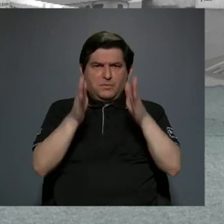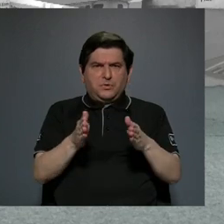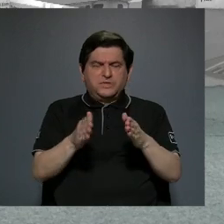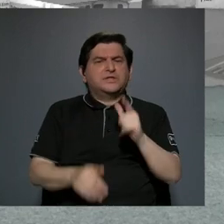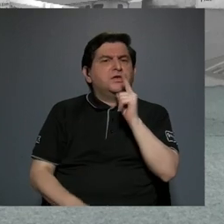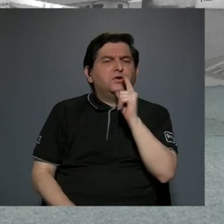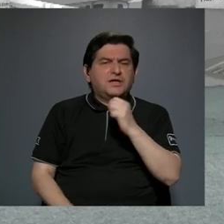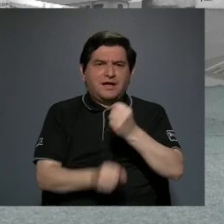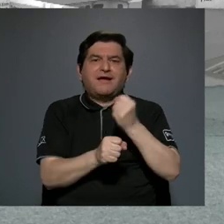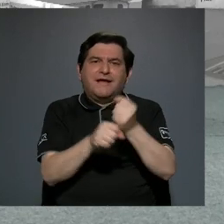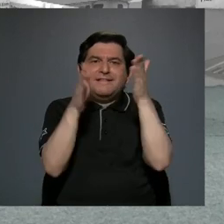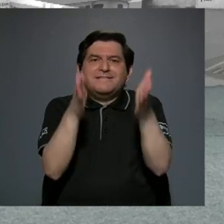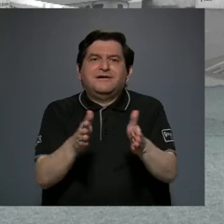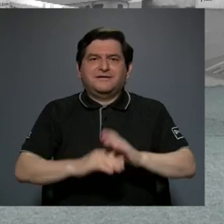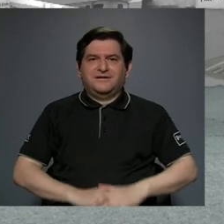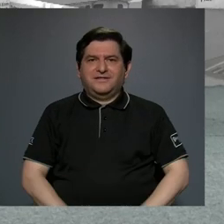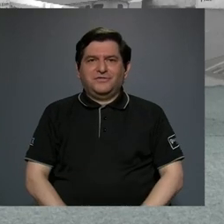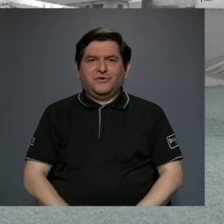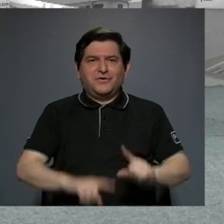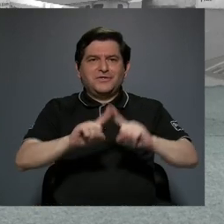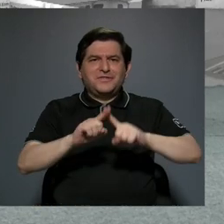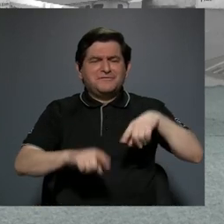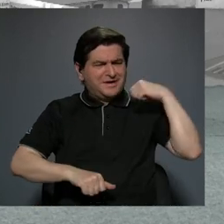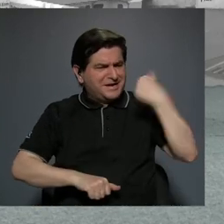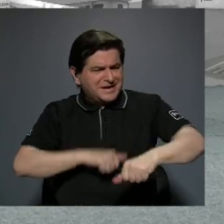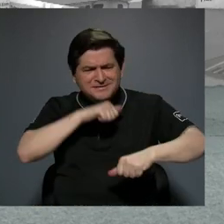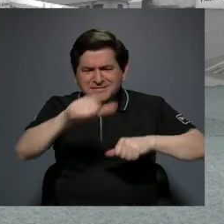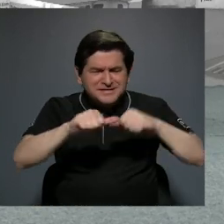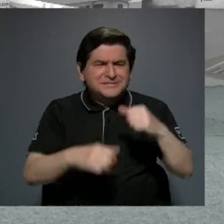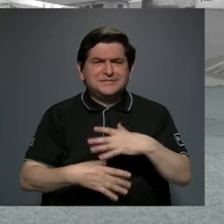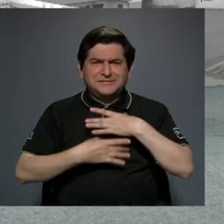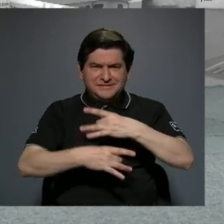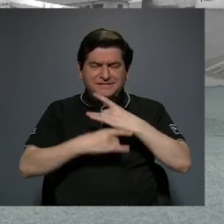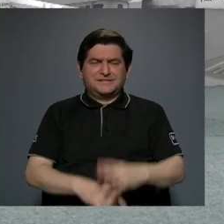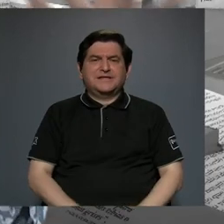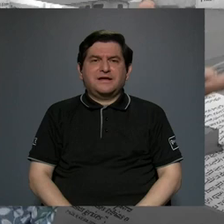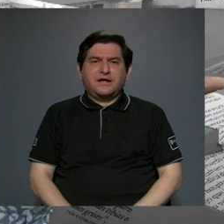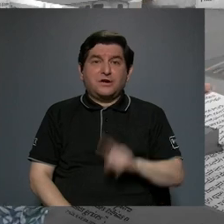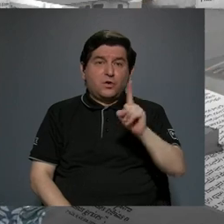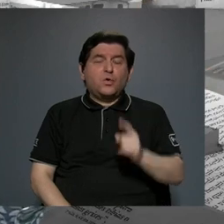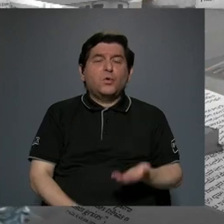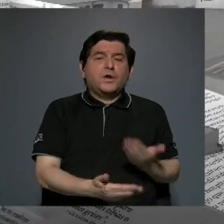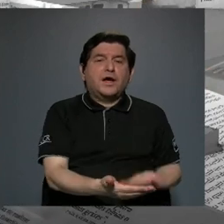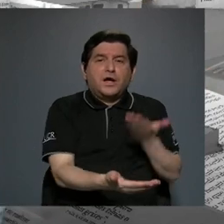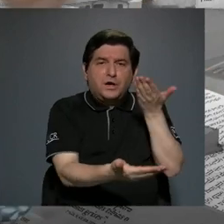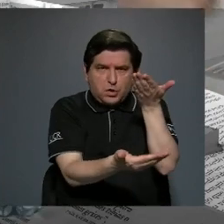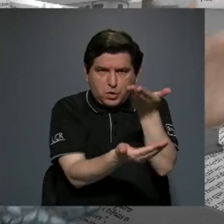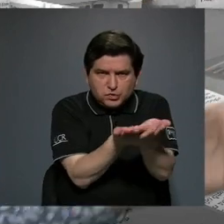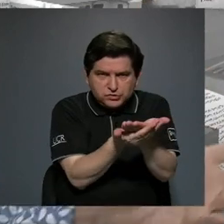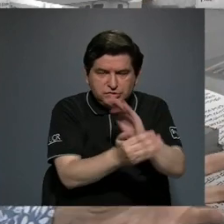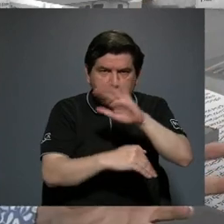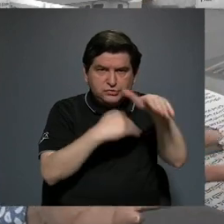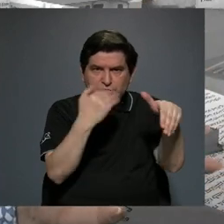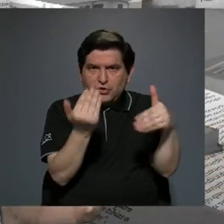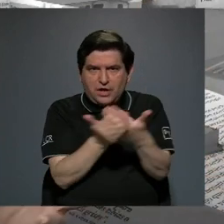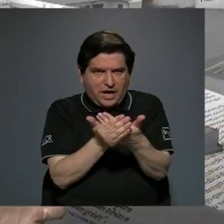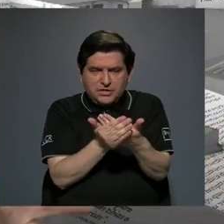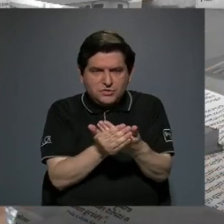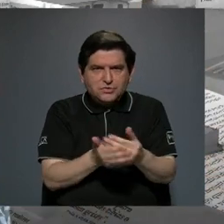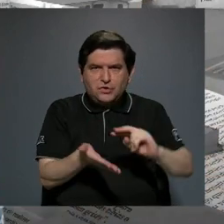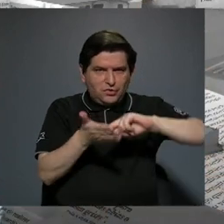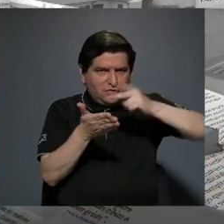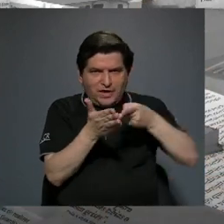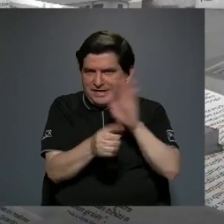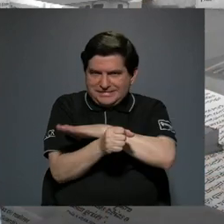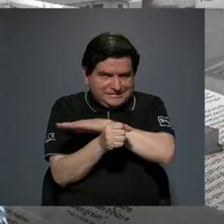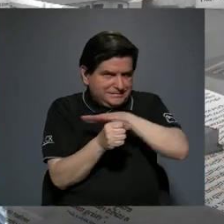trabajadores. En fin, hay una serie de conquistas muy interesantes. Es una concesión, pero en todo el sentido de la palabra,